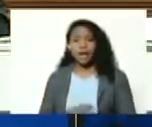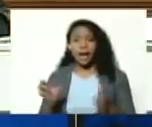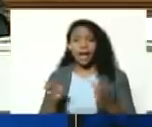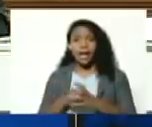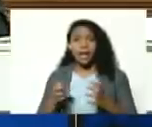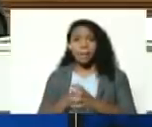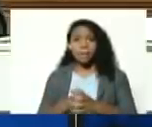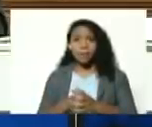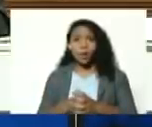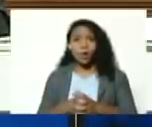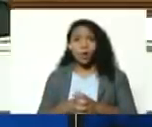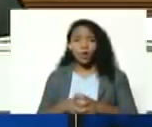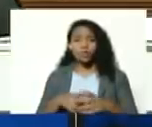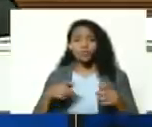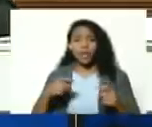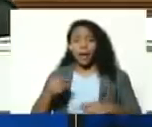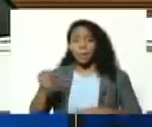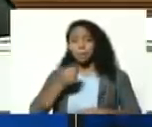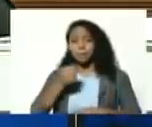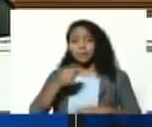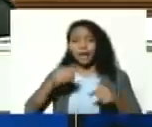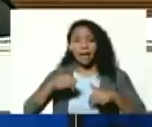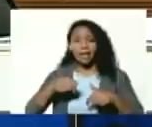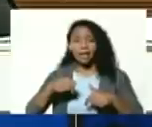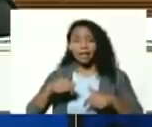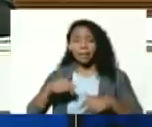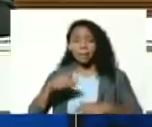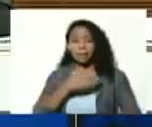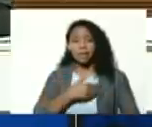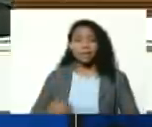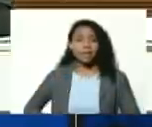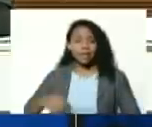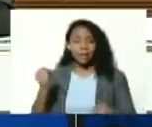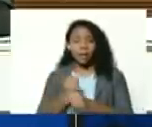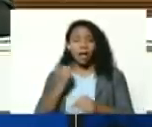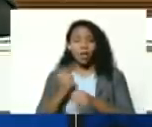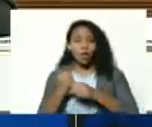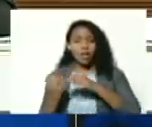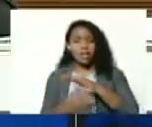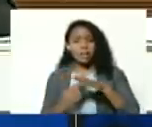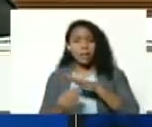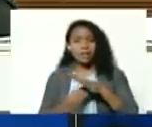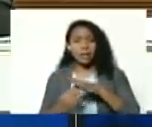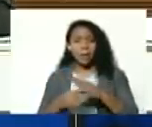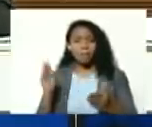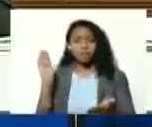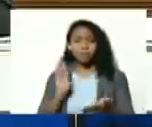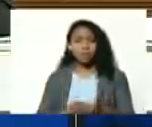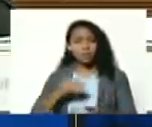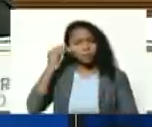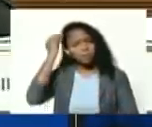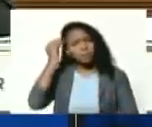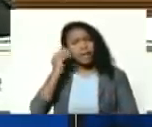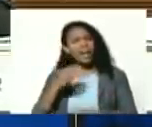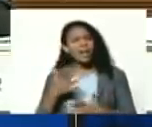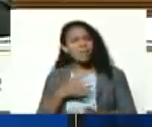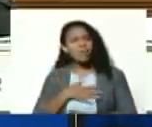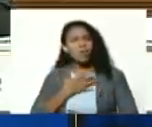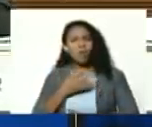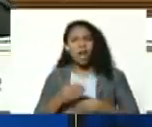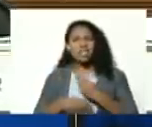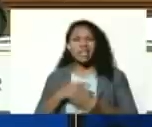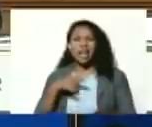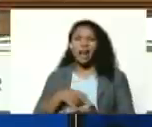prensa presidencial trabajadoras y trabajadores de base que se pusieron a pensar que podemos hacer por